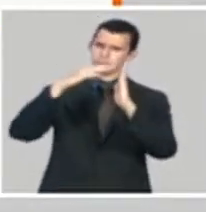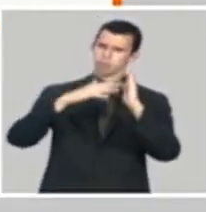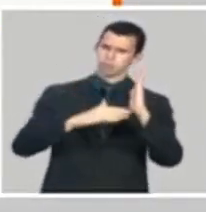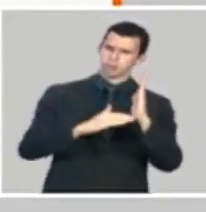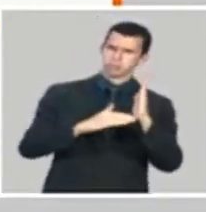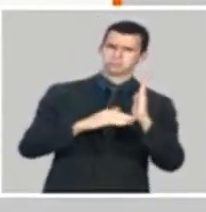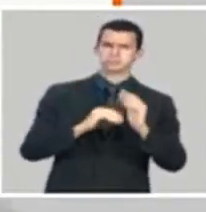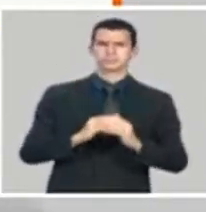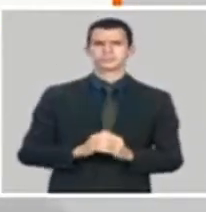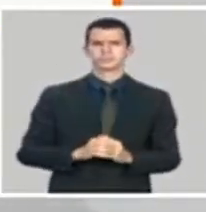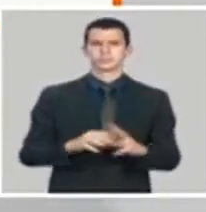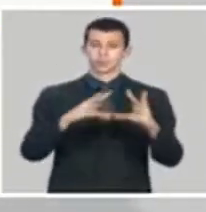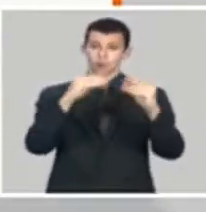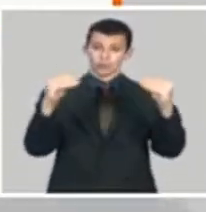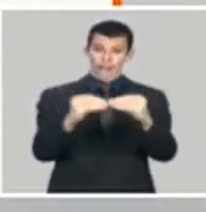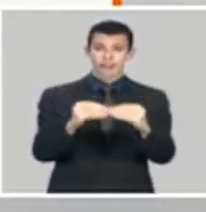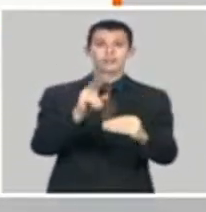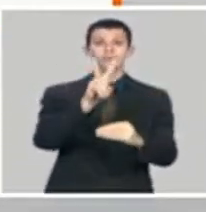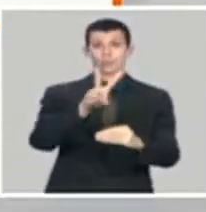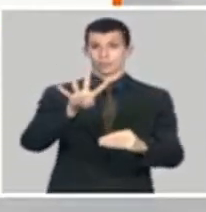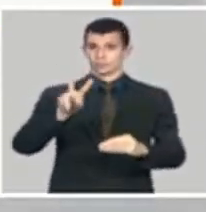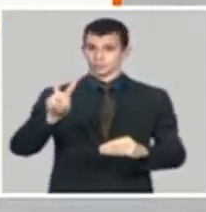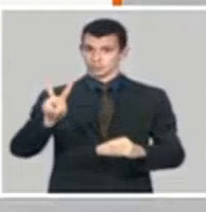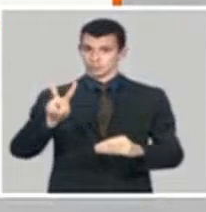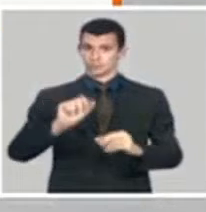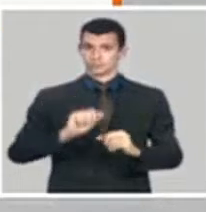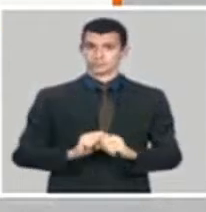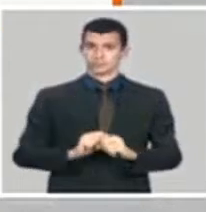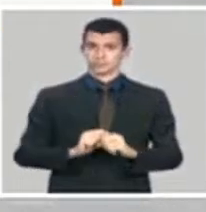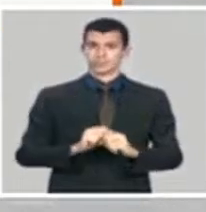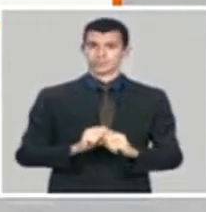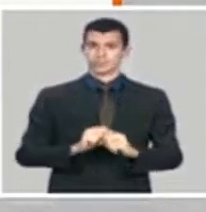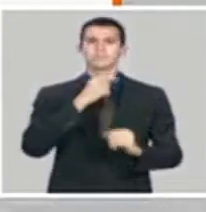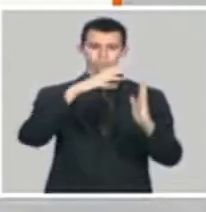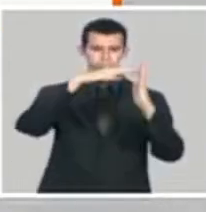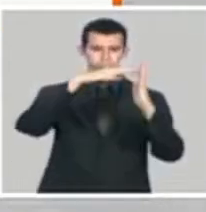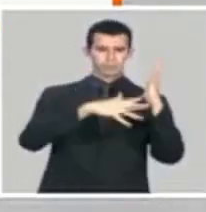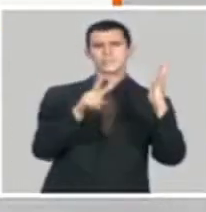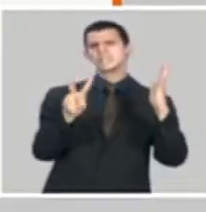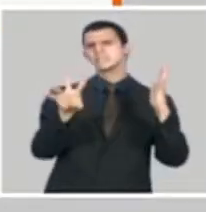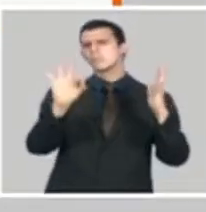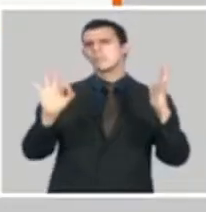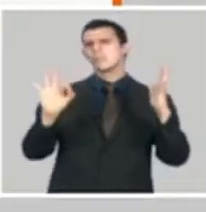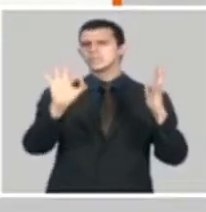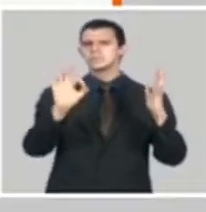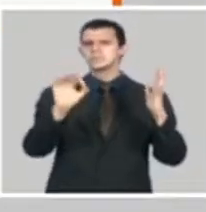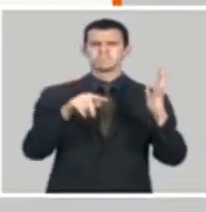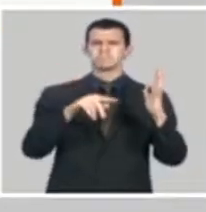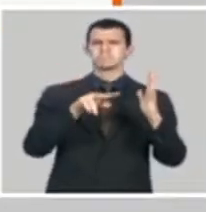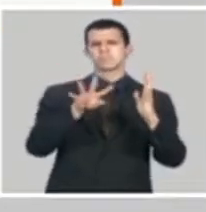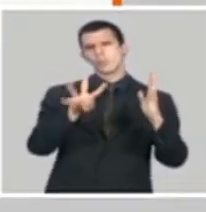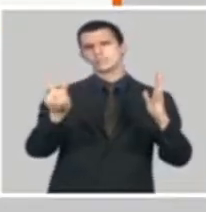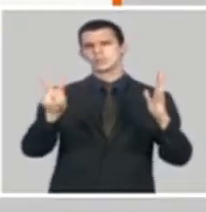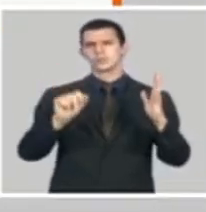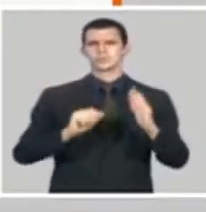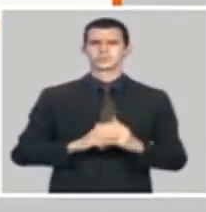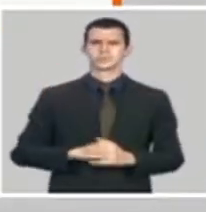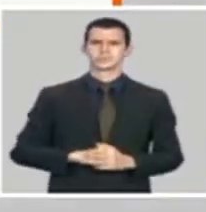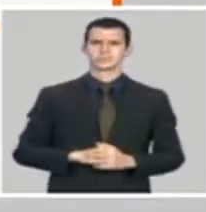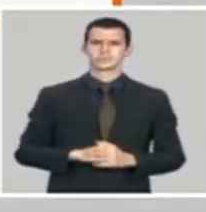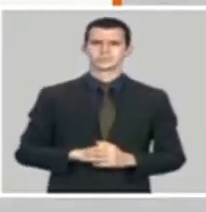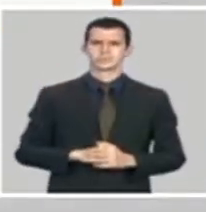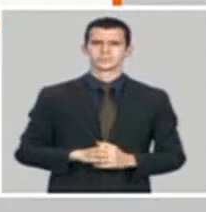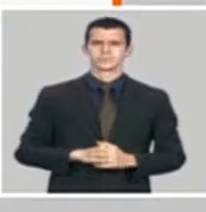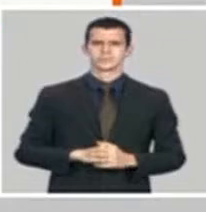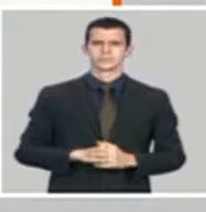46 con llenado inferior al 25% de la capacidad. Por eso, cuando vemos el llenado total, eso no se